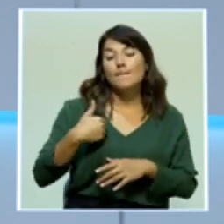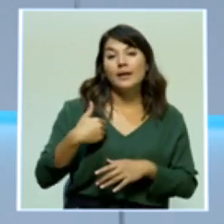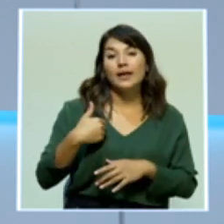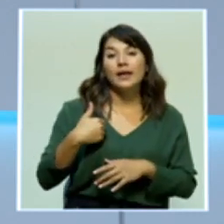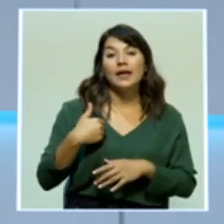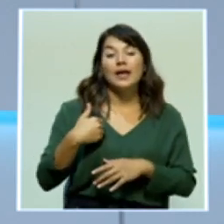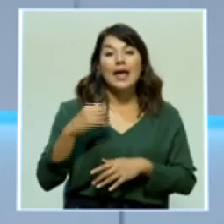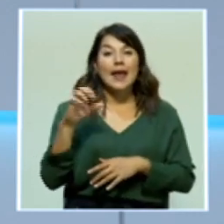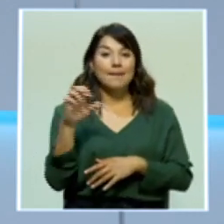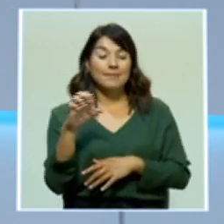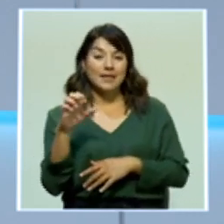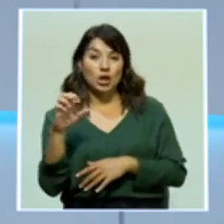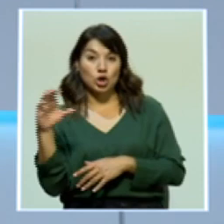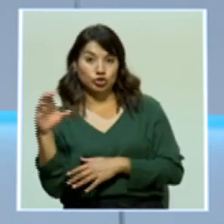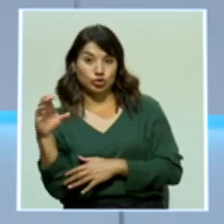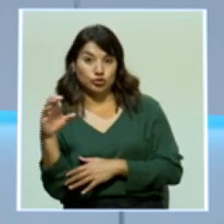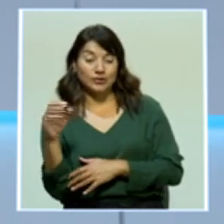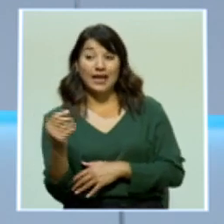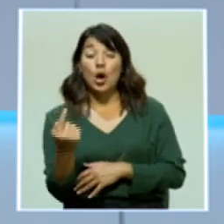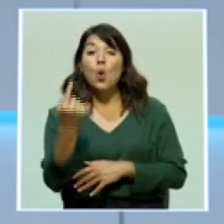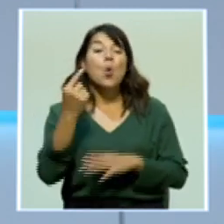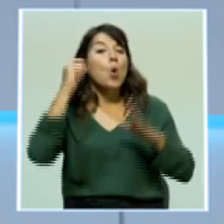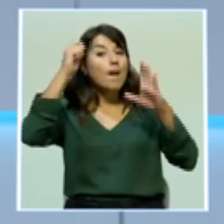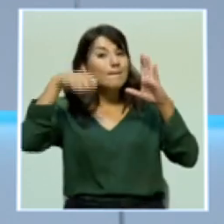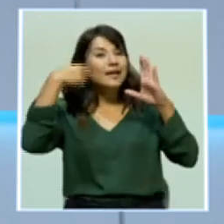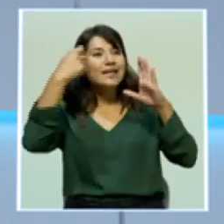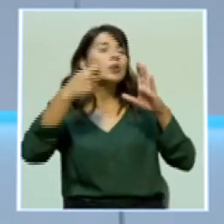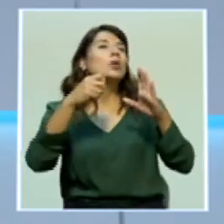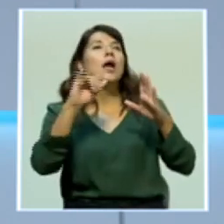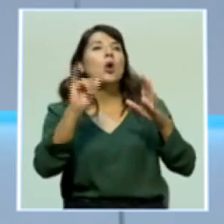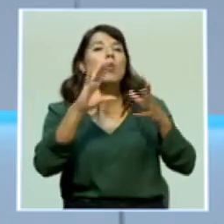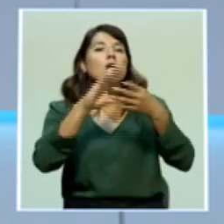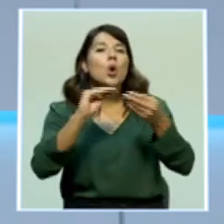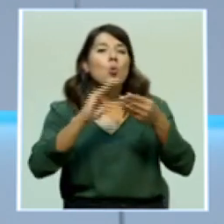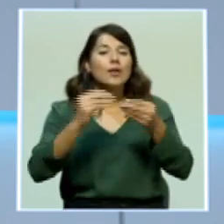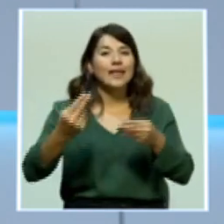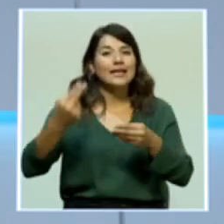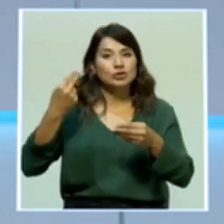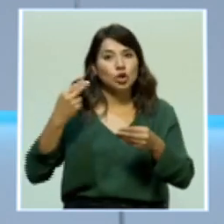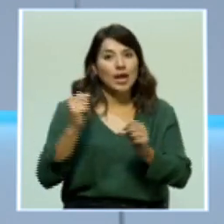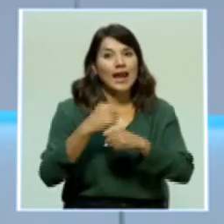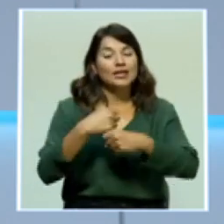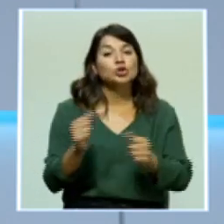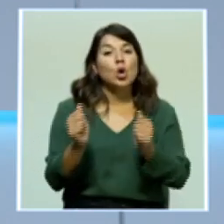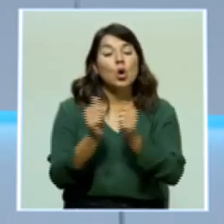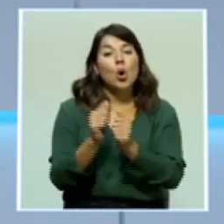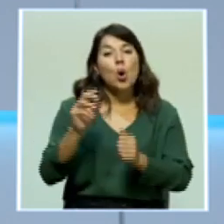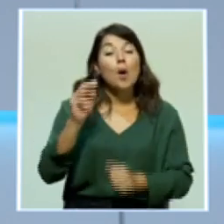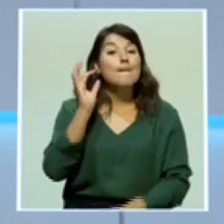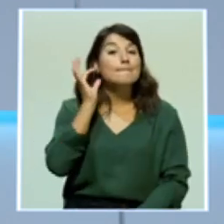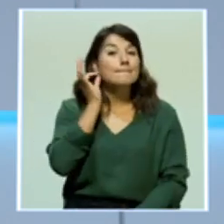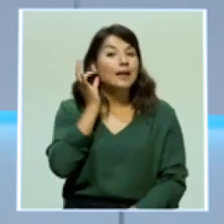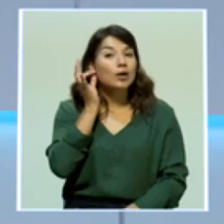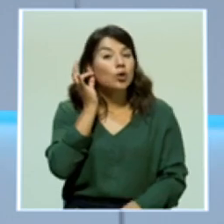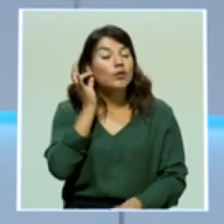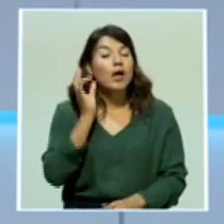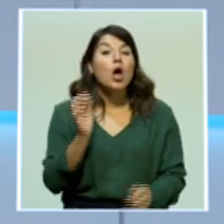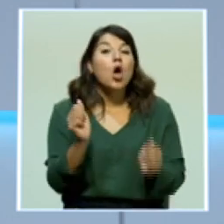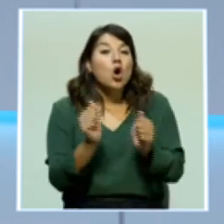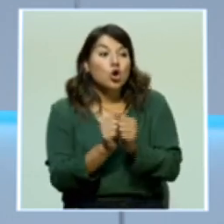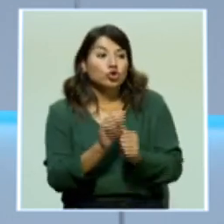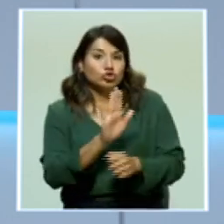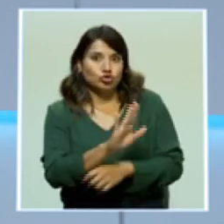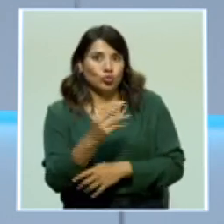una película que es una peli documental que filmó junto a Maradona, con la historia de Diego, en donde